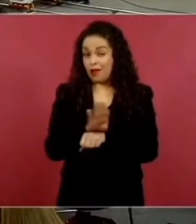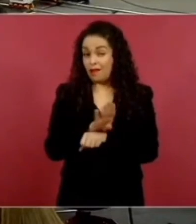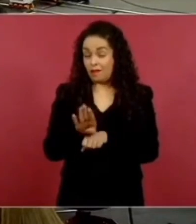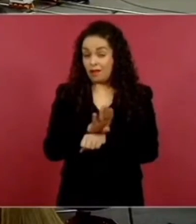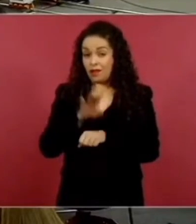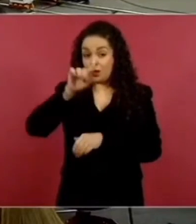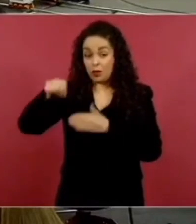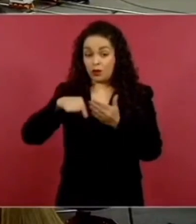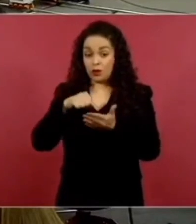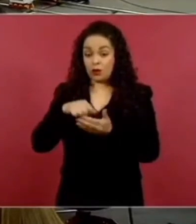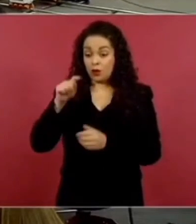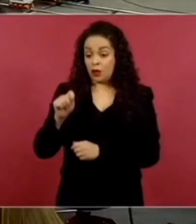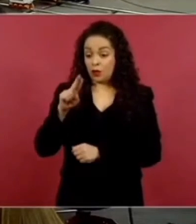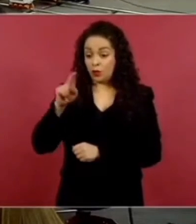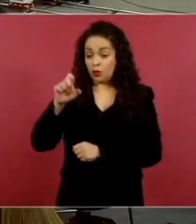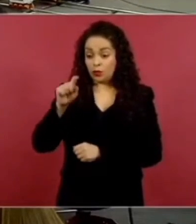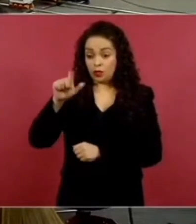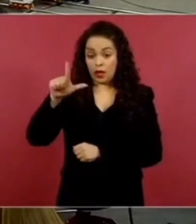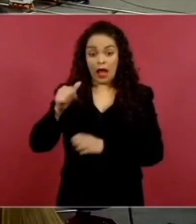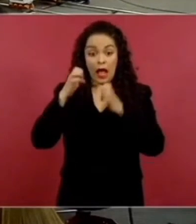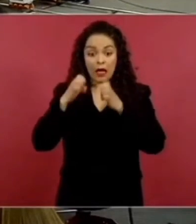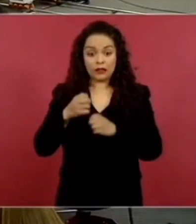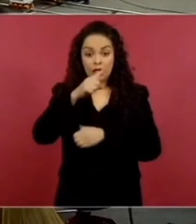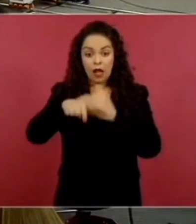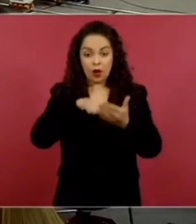Tuxela está por aquí